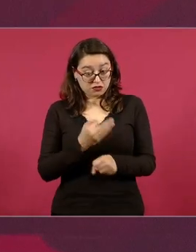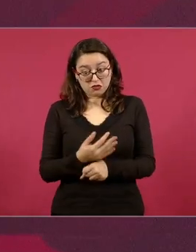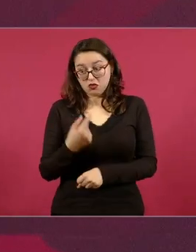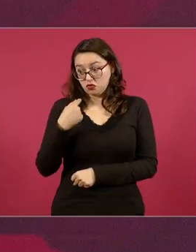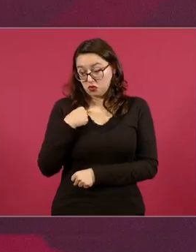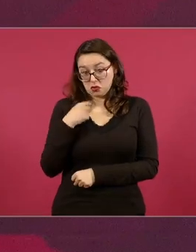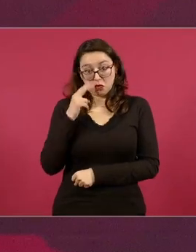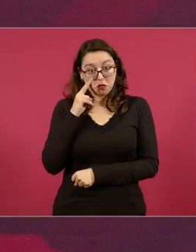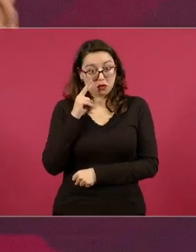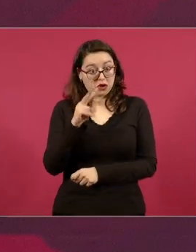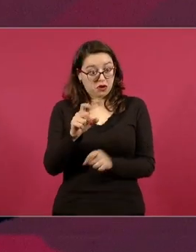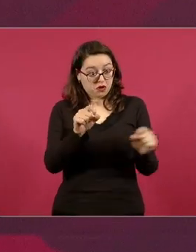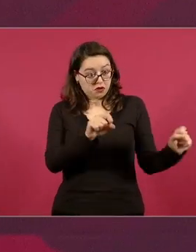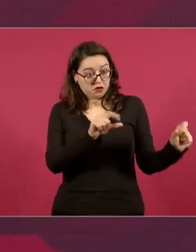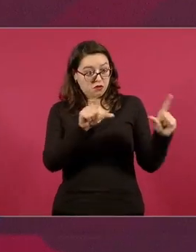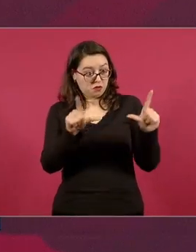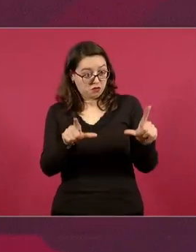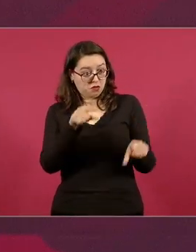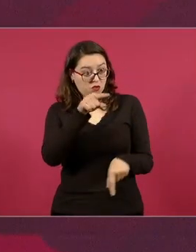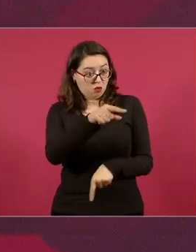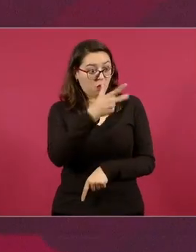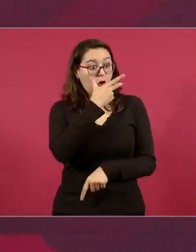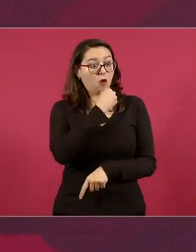si no hay corrupción